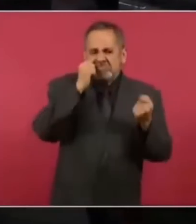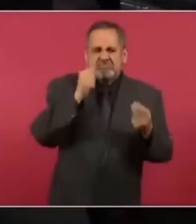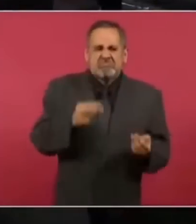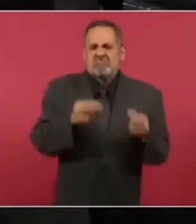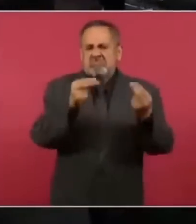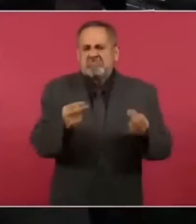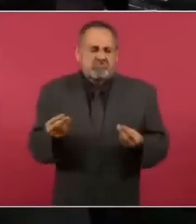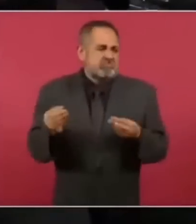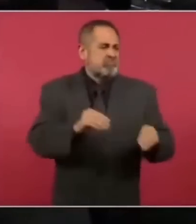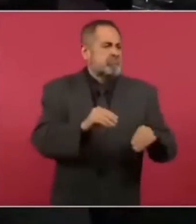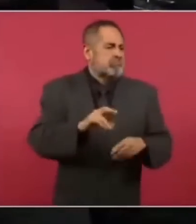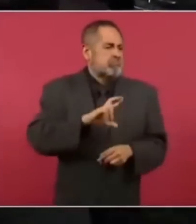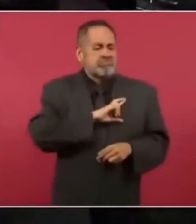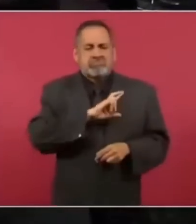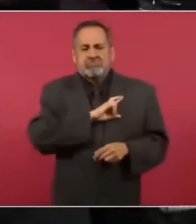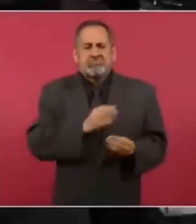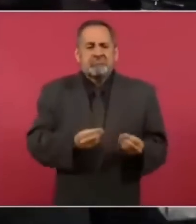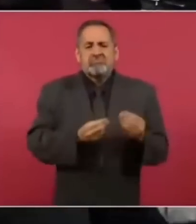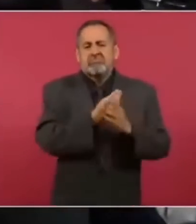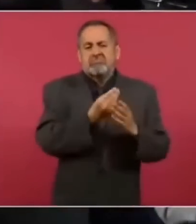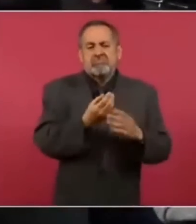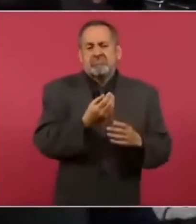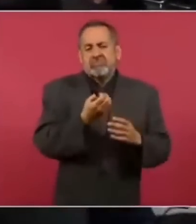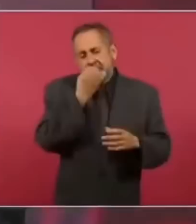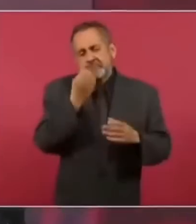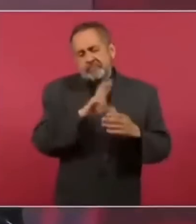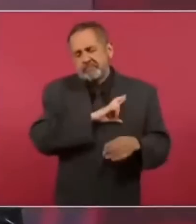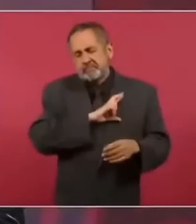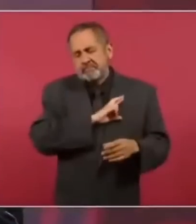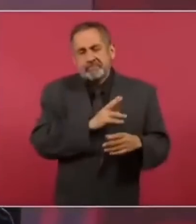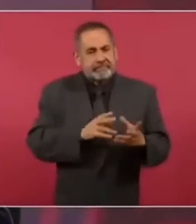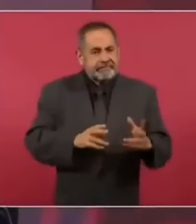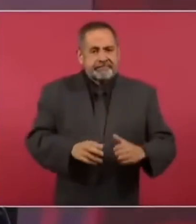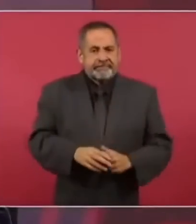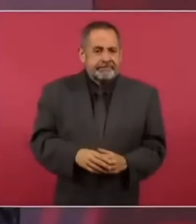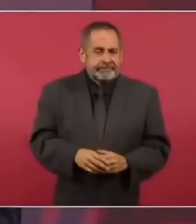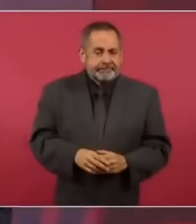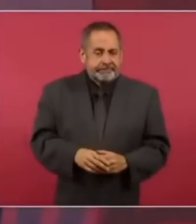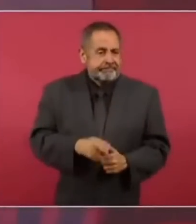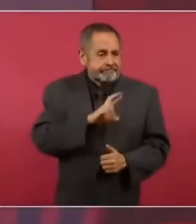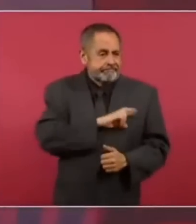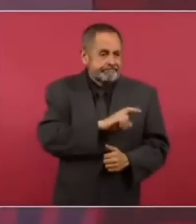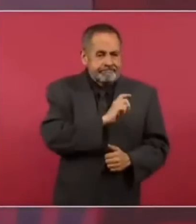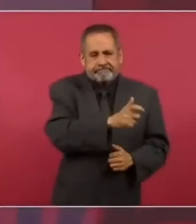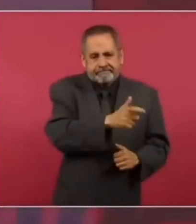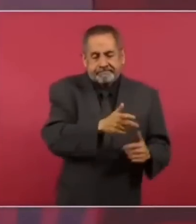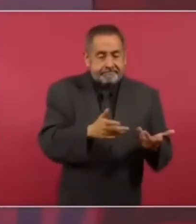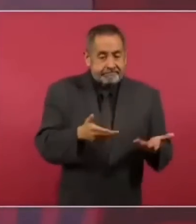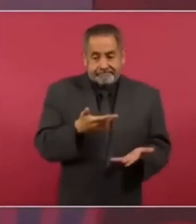Y ahora, pues, están padeciendo